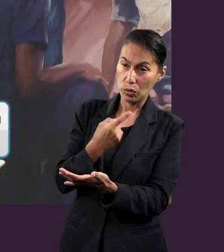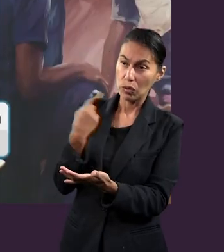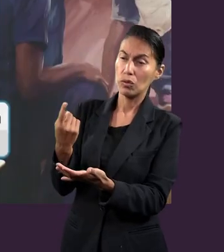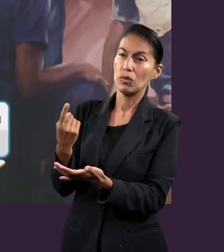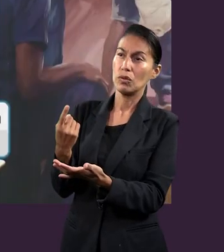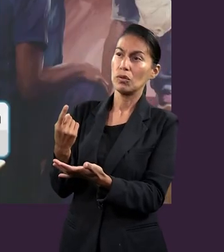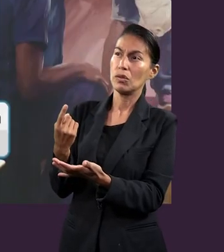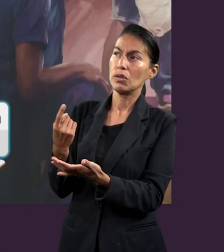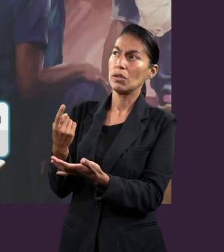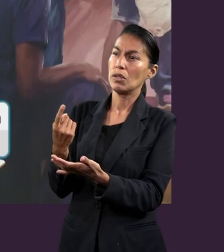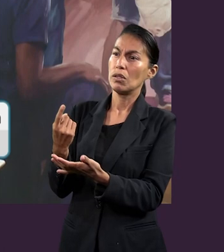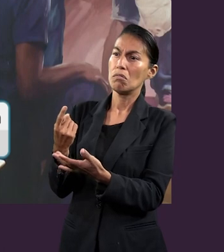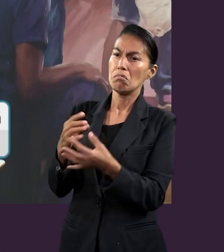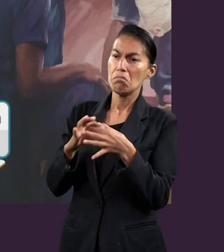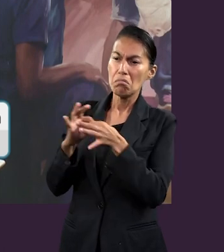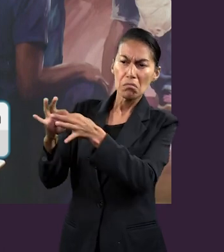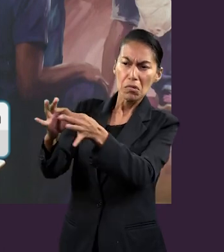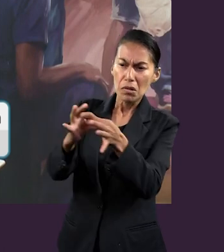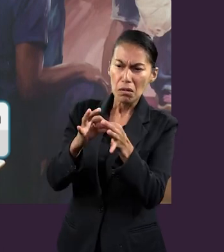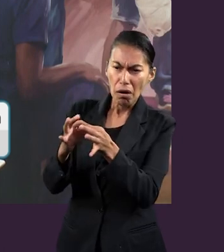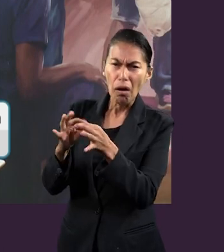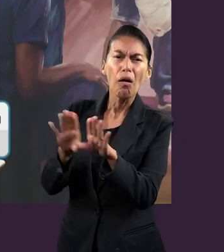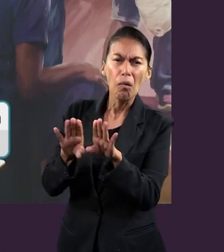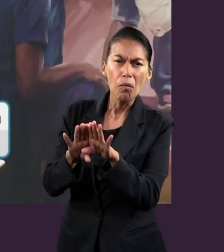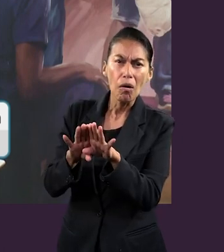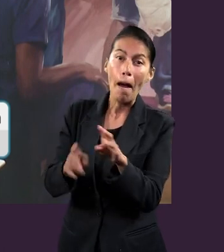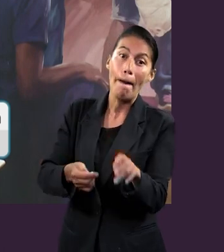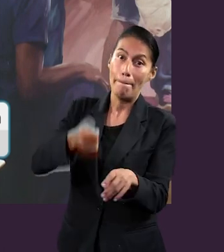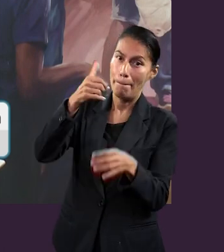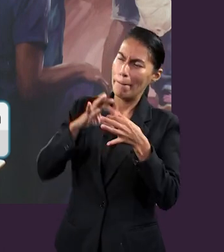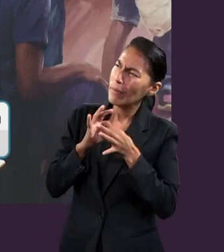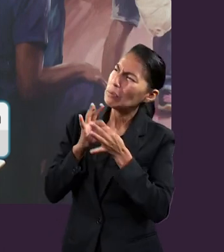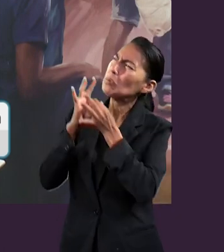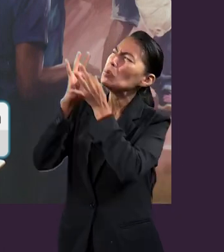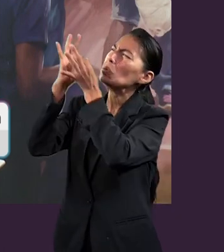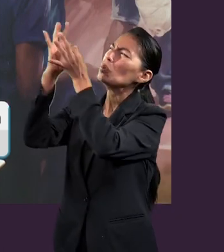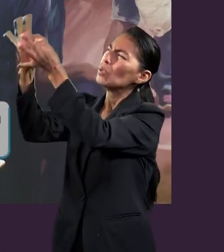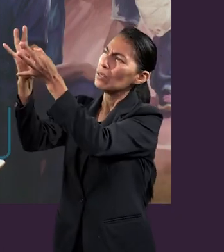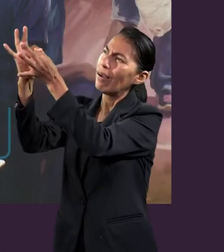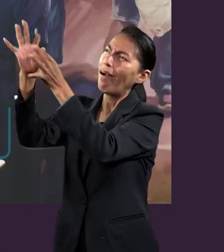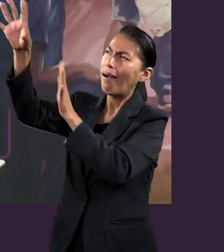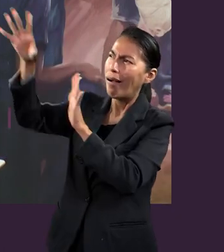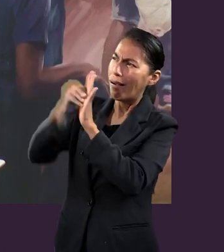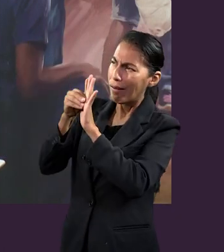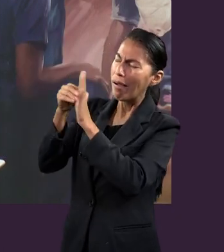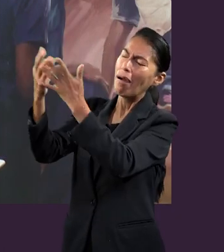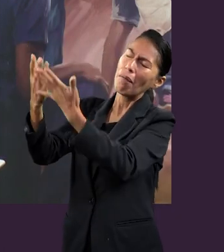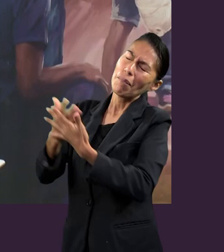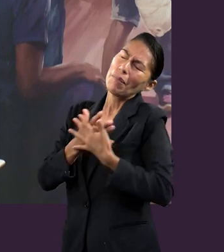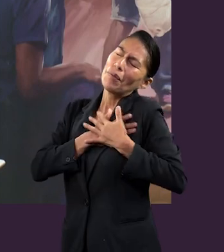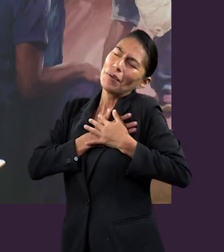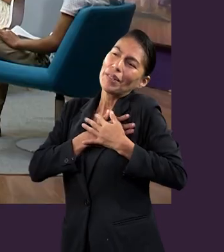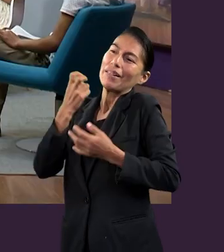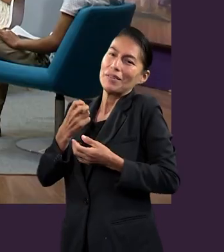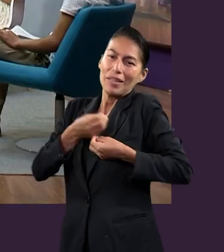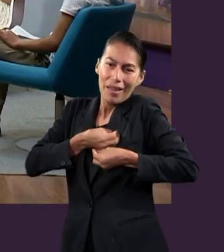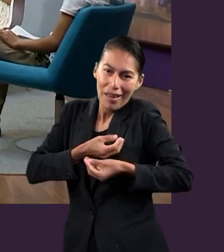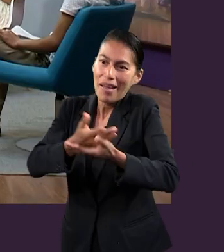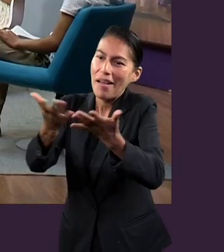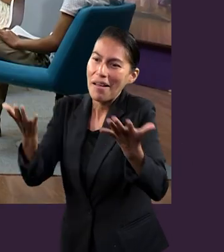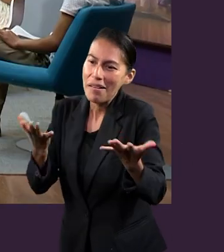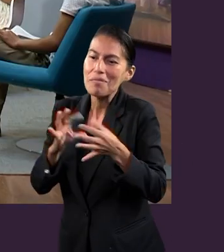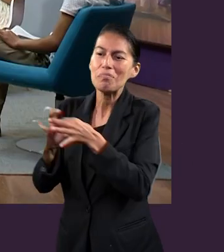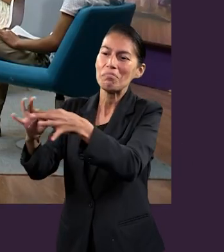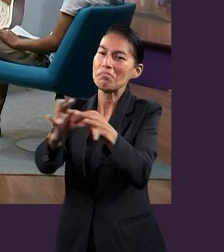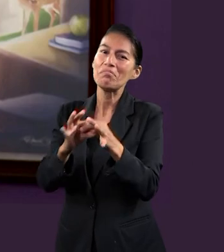podamos crear esas buenas relaciones es viviendo como hijos de la luz, siendo movidos por el amor de Cristo. Pau,